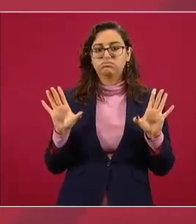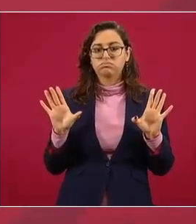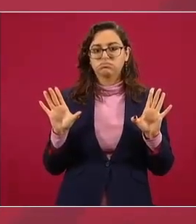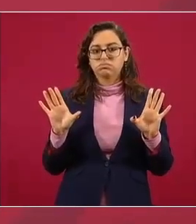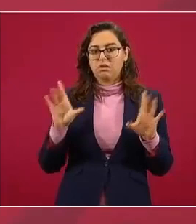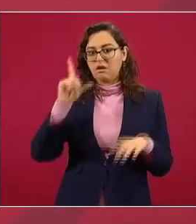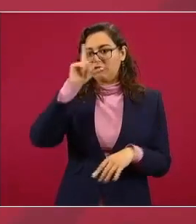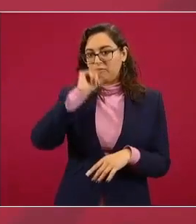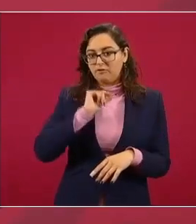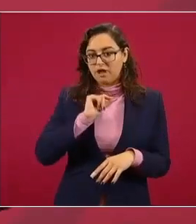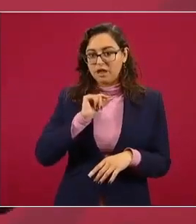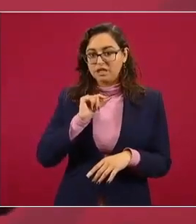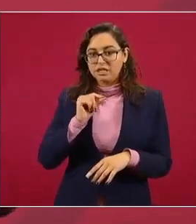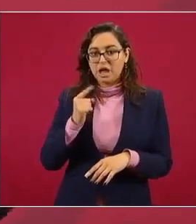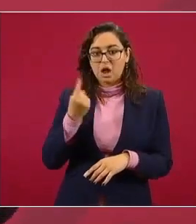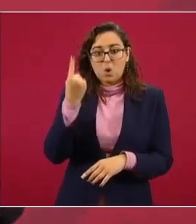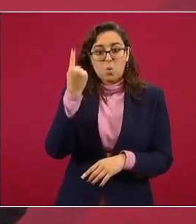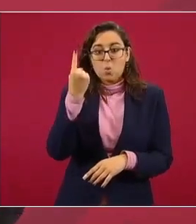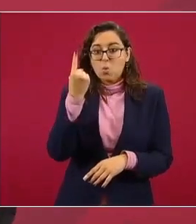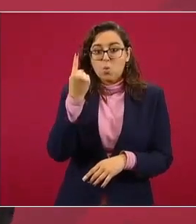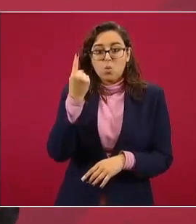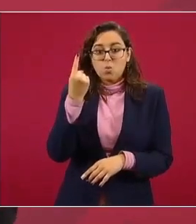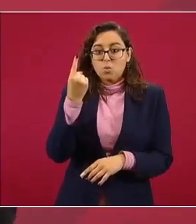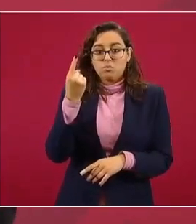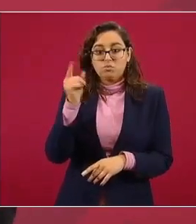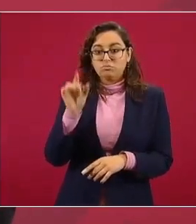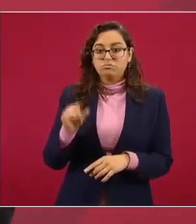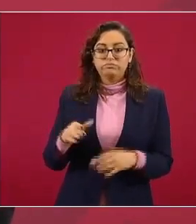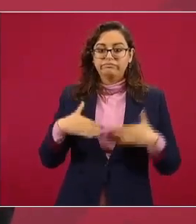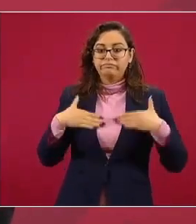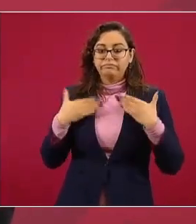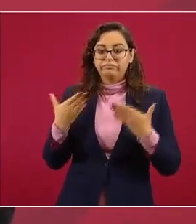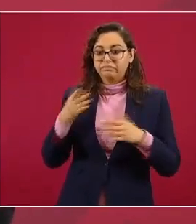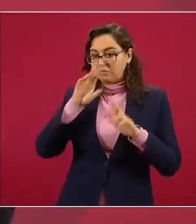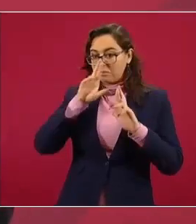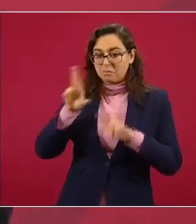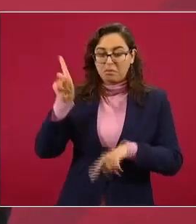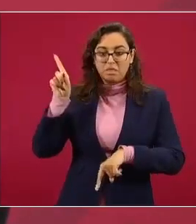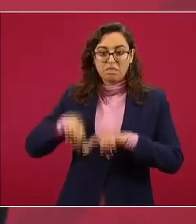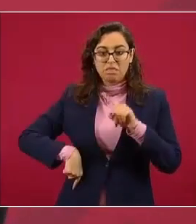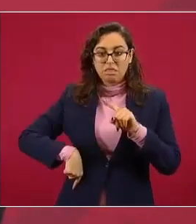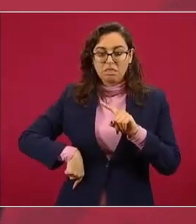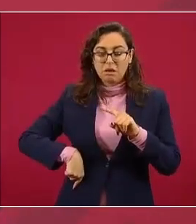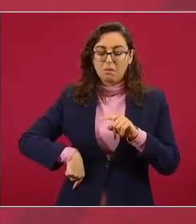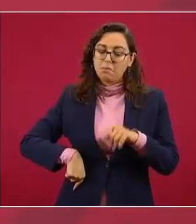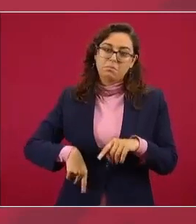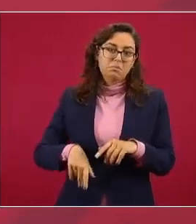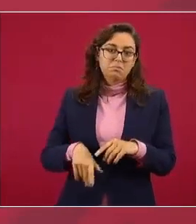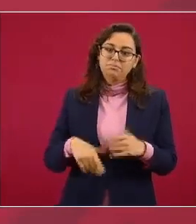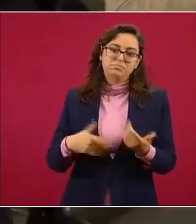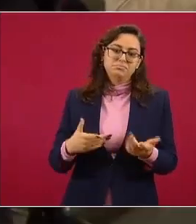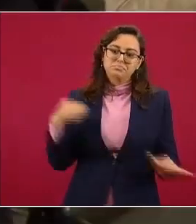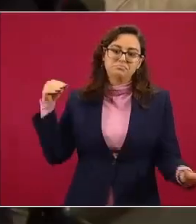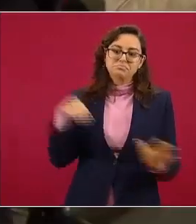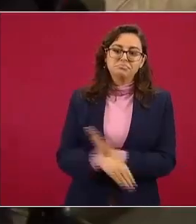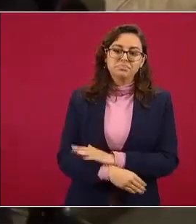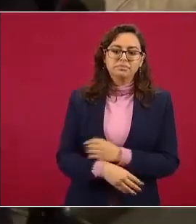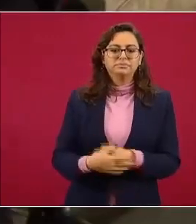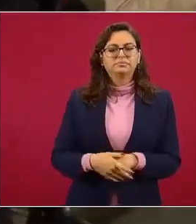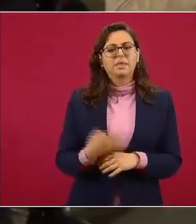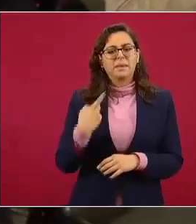no puede es quitarle una columna al edificio porque se viene abajo pero México plantea por ejemplo dejar de